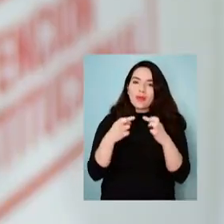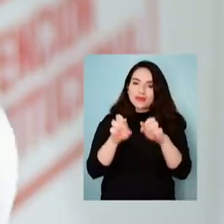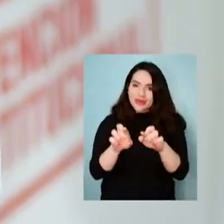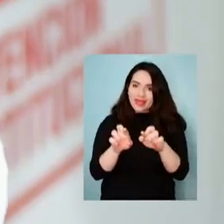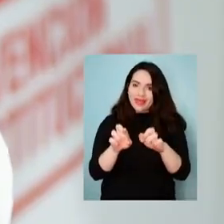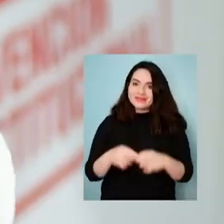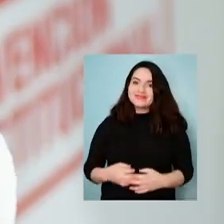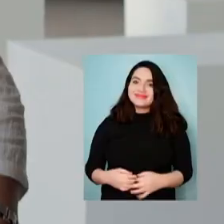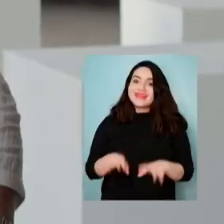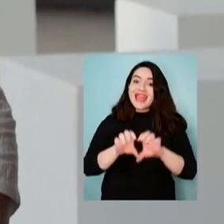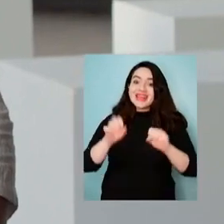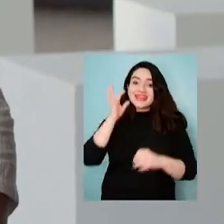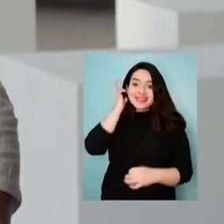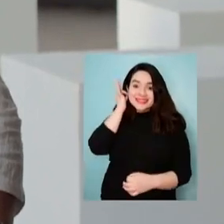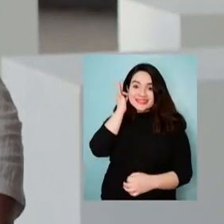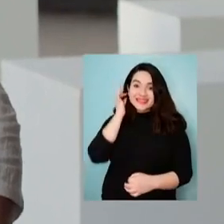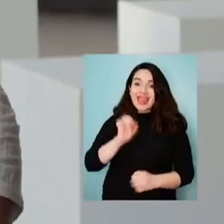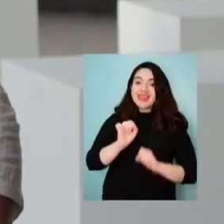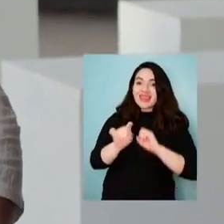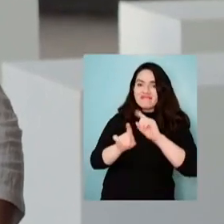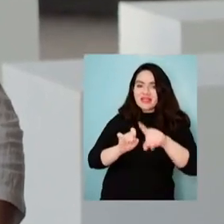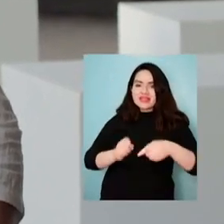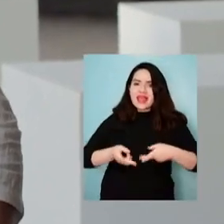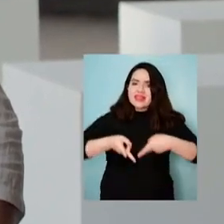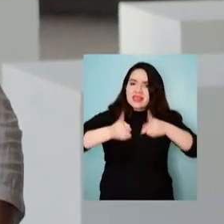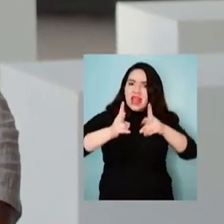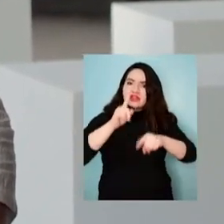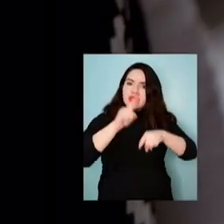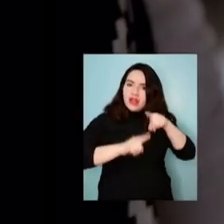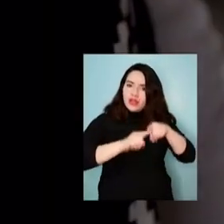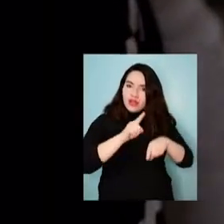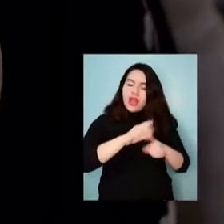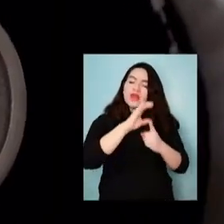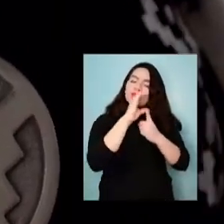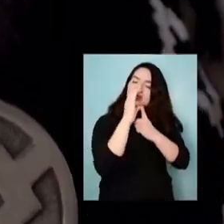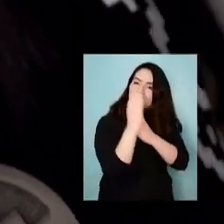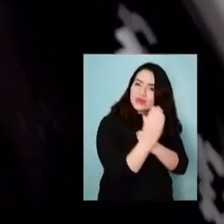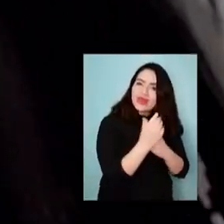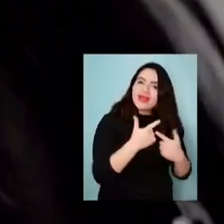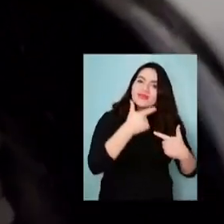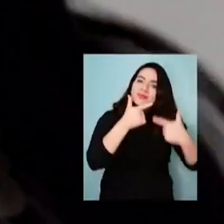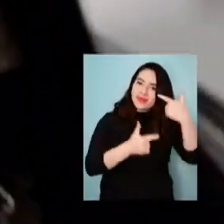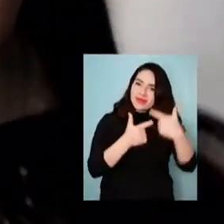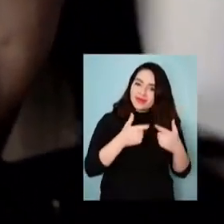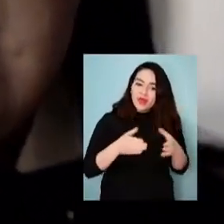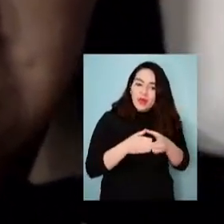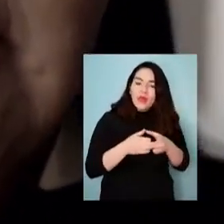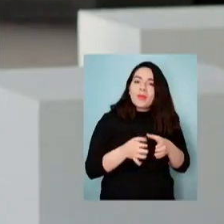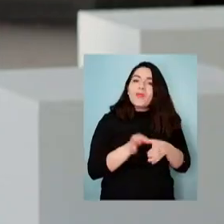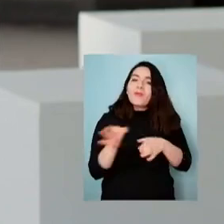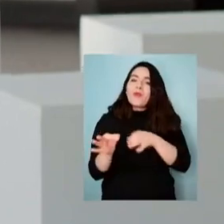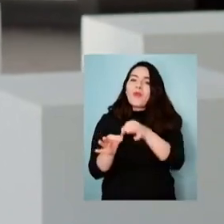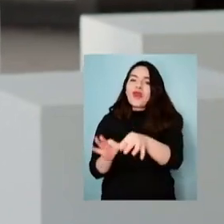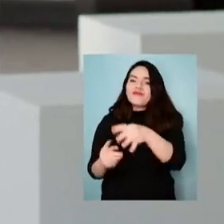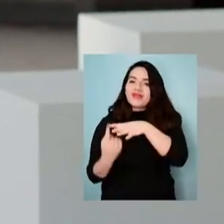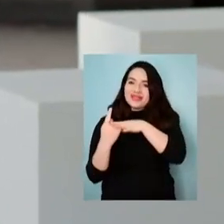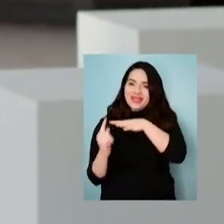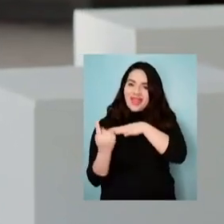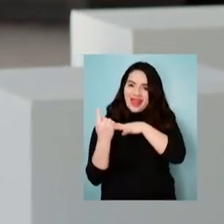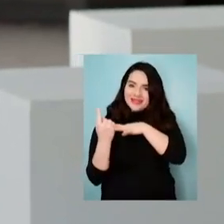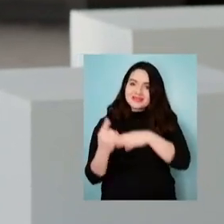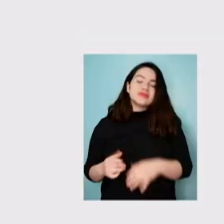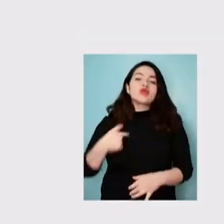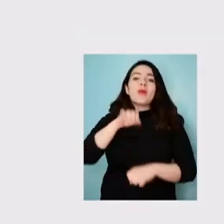de oportunidades. Lista para defender los derechos territoriales, culturales y políticos de los pueblos